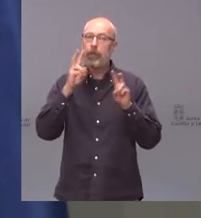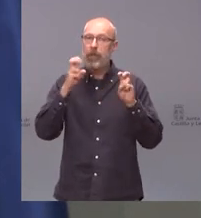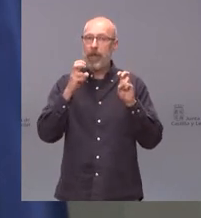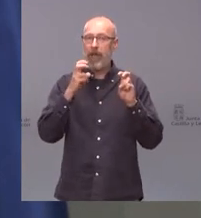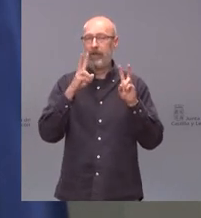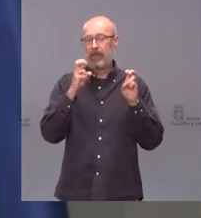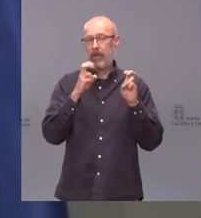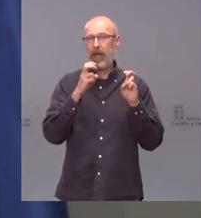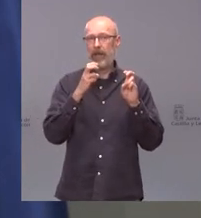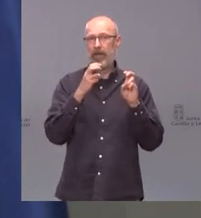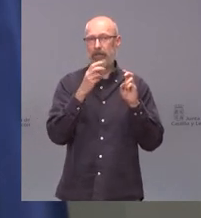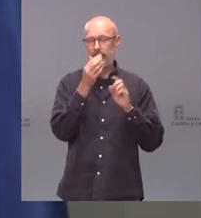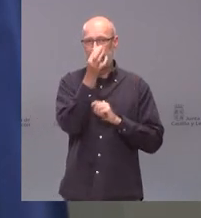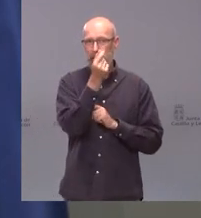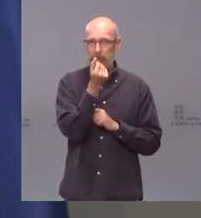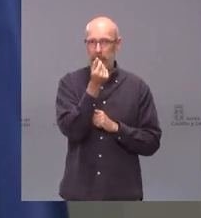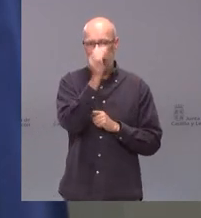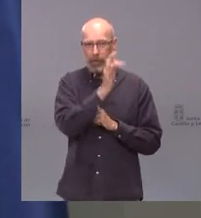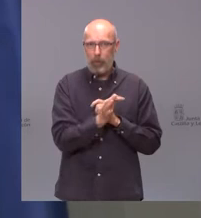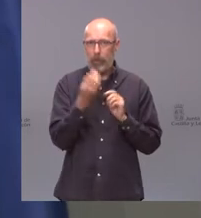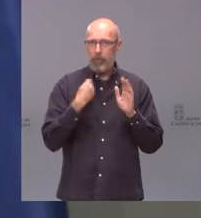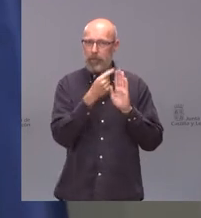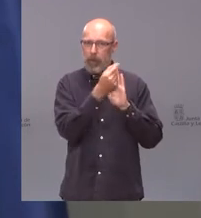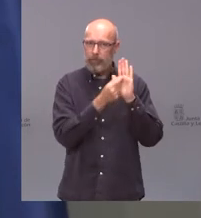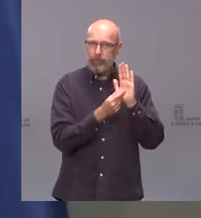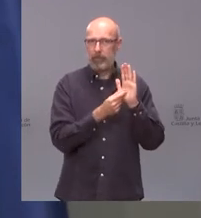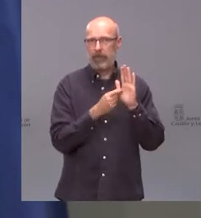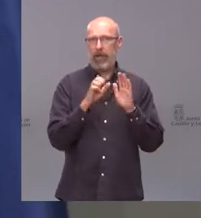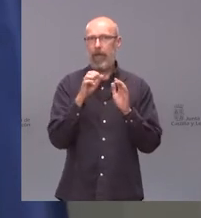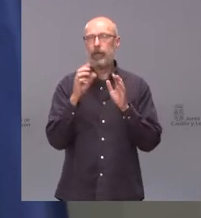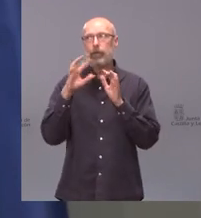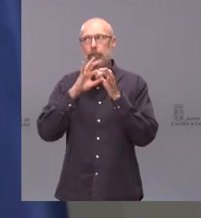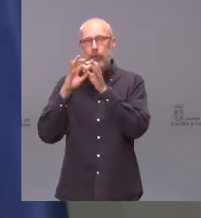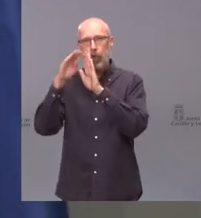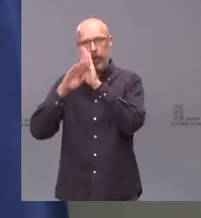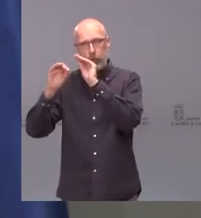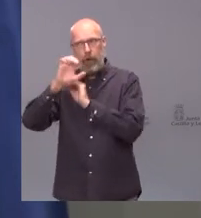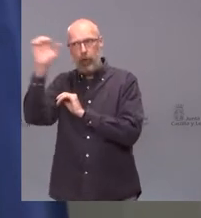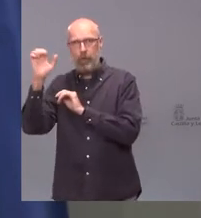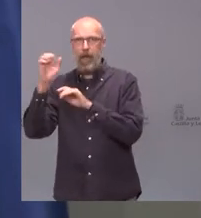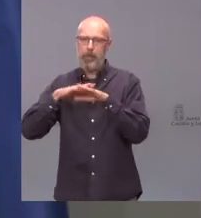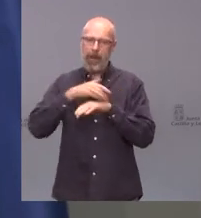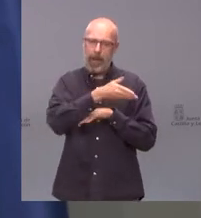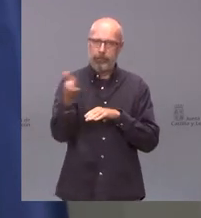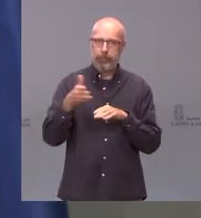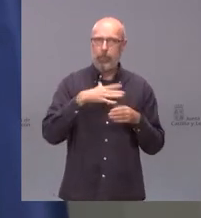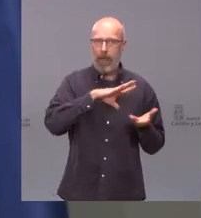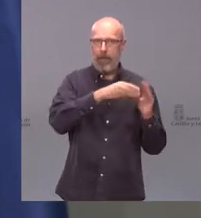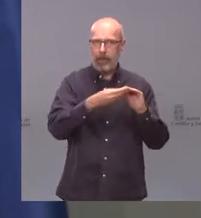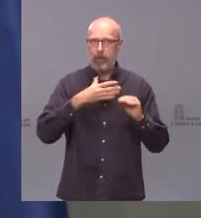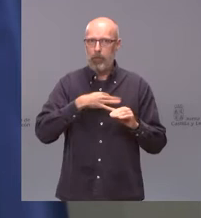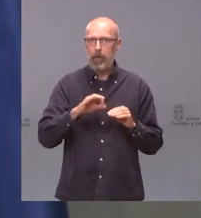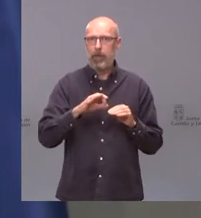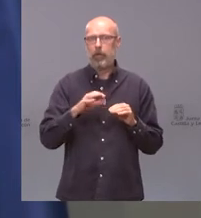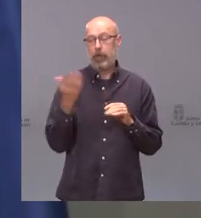Europea noticia que hemos recibido a lo largo de esta semana de la cual celebramos haber conseguido